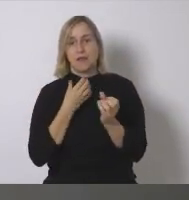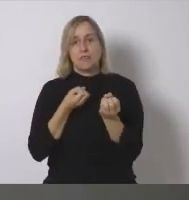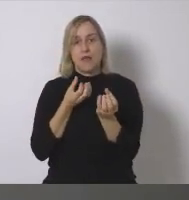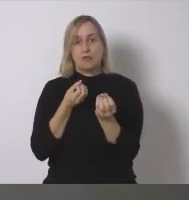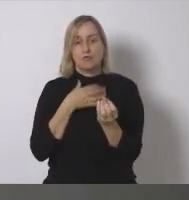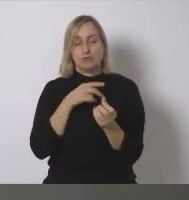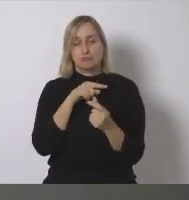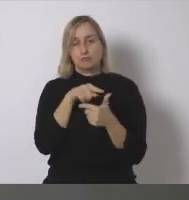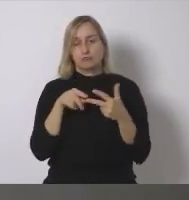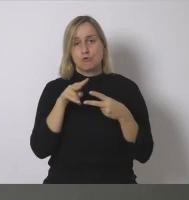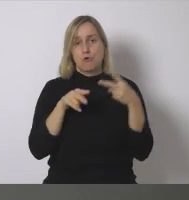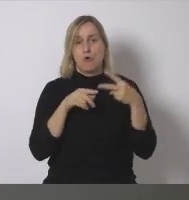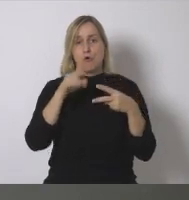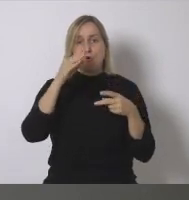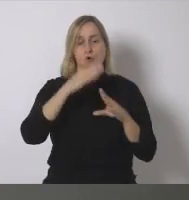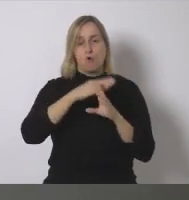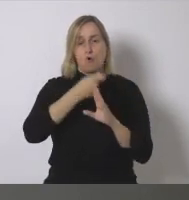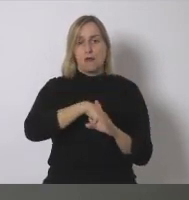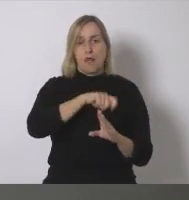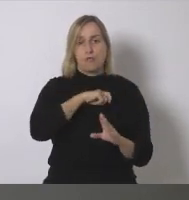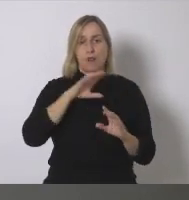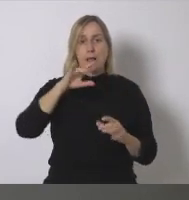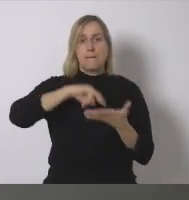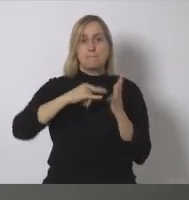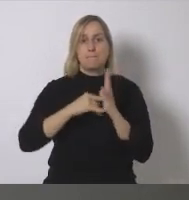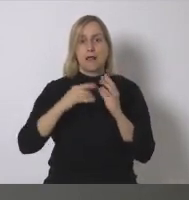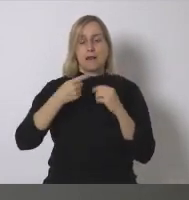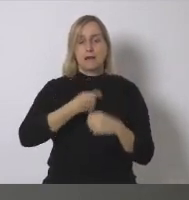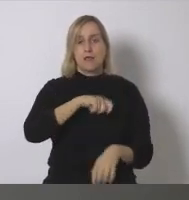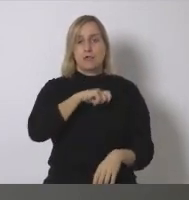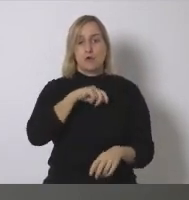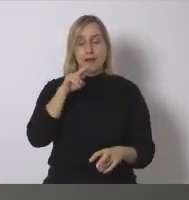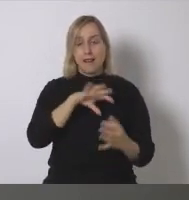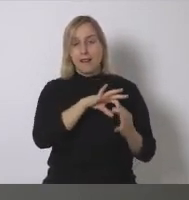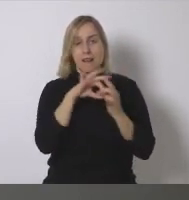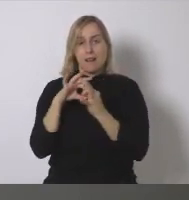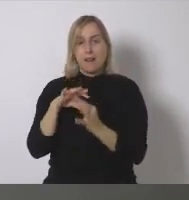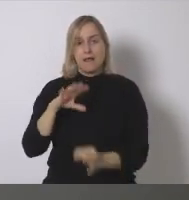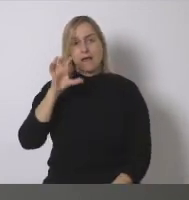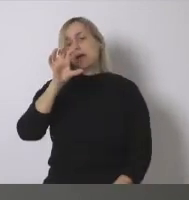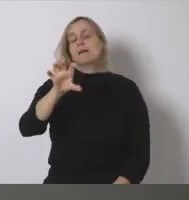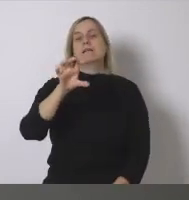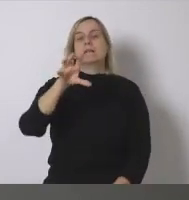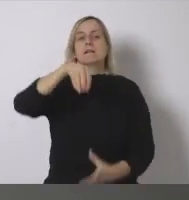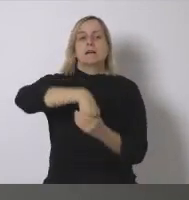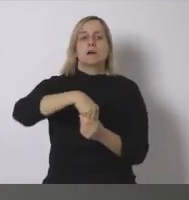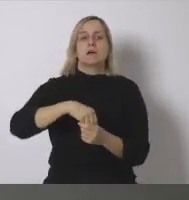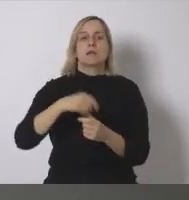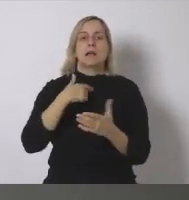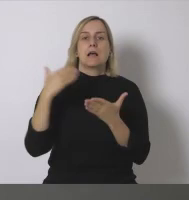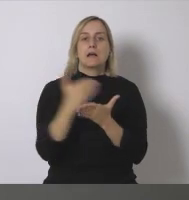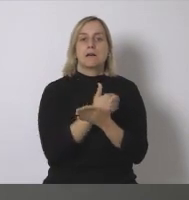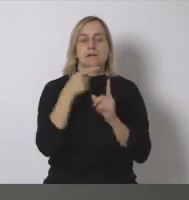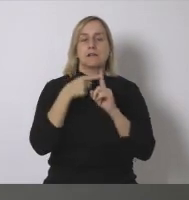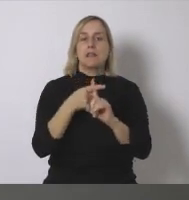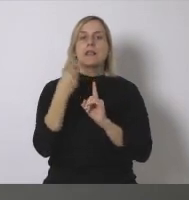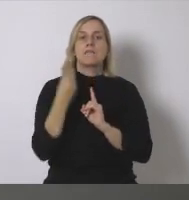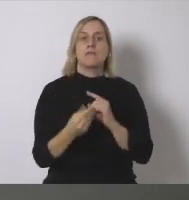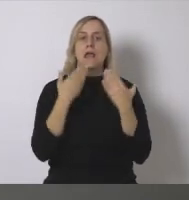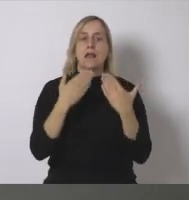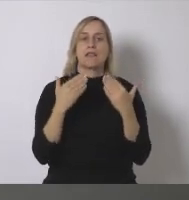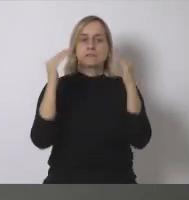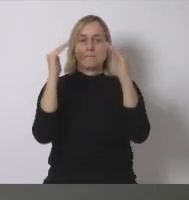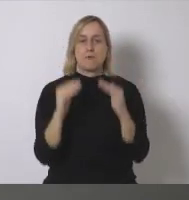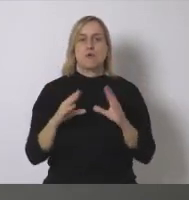o los datos que pueda haber a nivel nacional en el plan nacional integrado de energía y clima tienen en cuenta ya esa ganancia en eficiencia por esa reducción